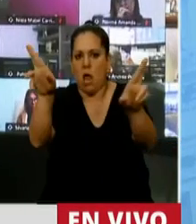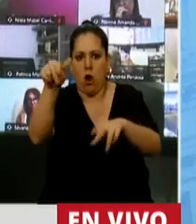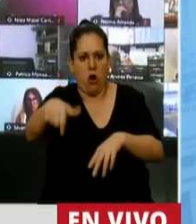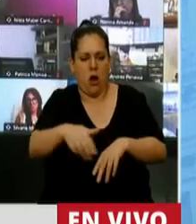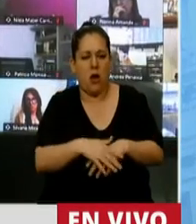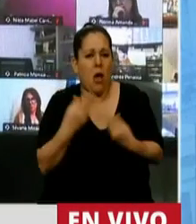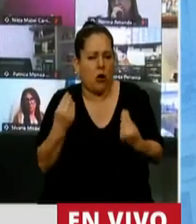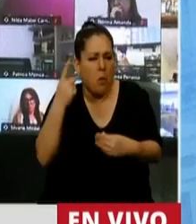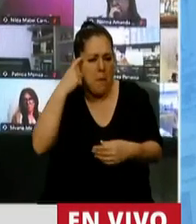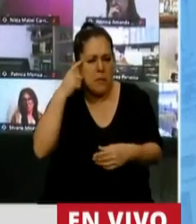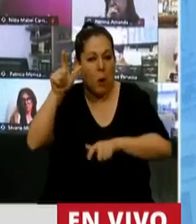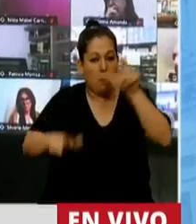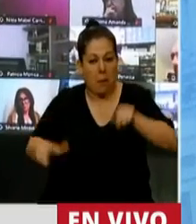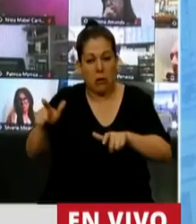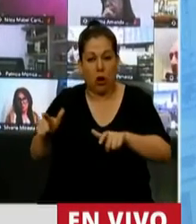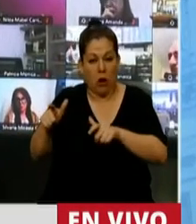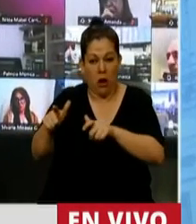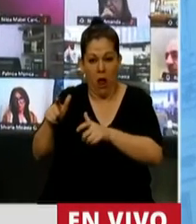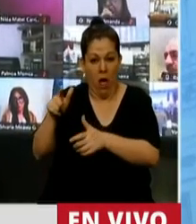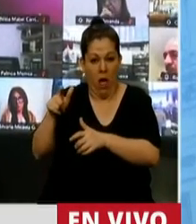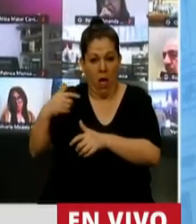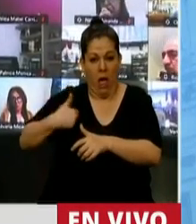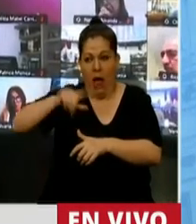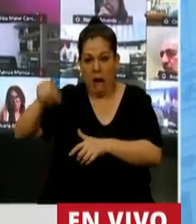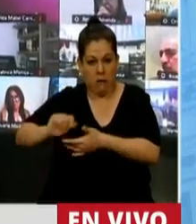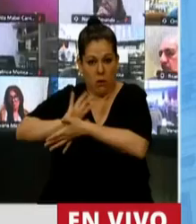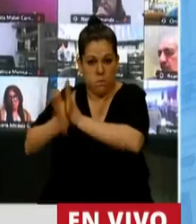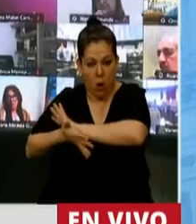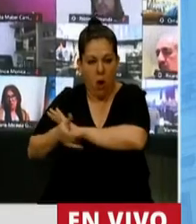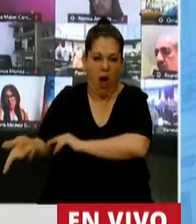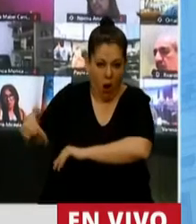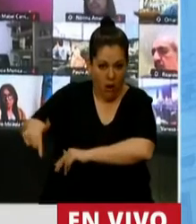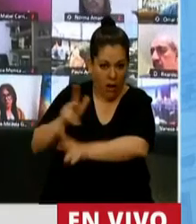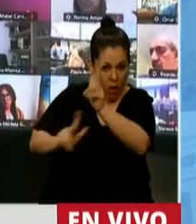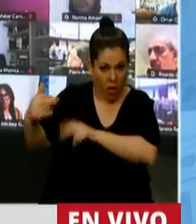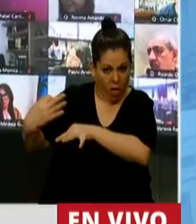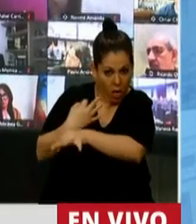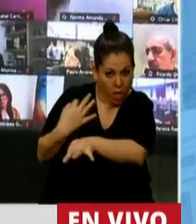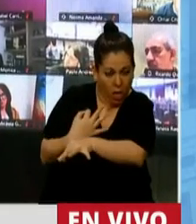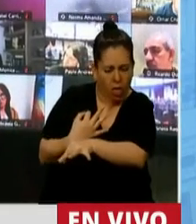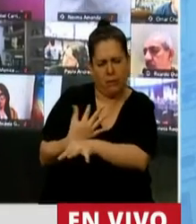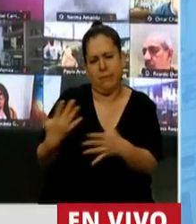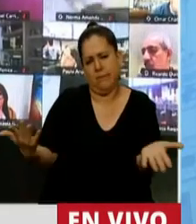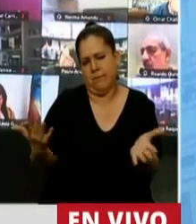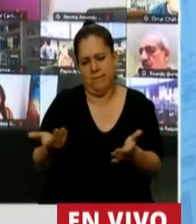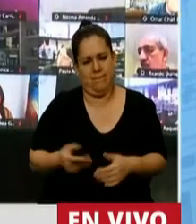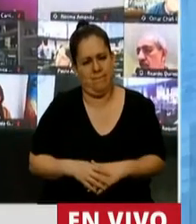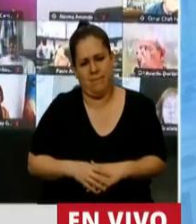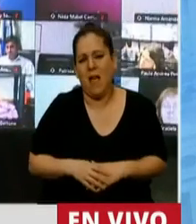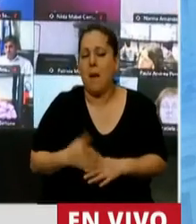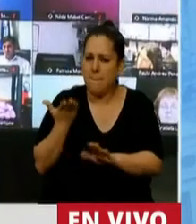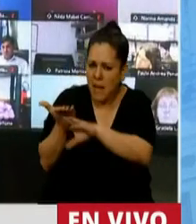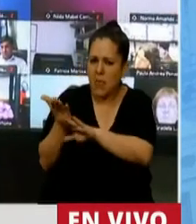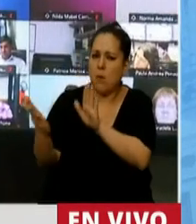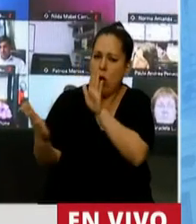fundieron al país hoy nos vengan a dar cátedra de cómo se gobierna la Argentina? Humildemente le pedimos que nos